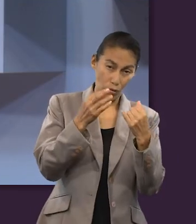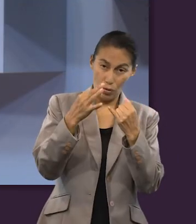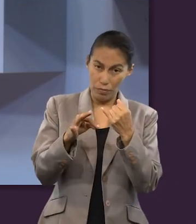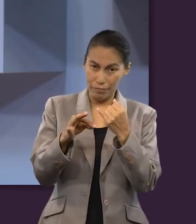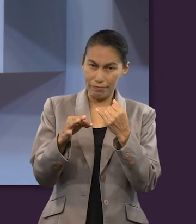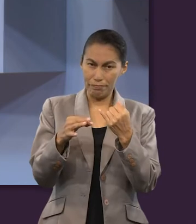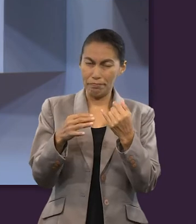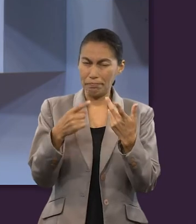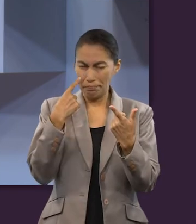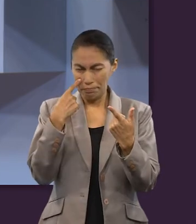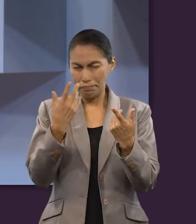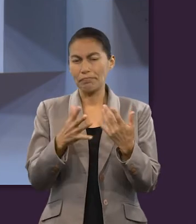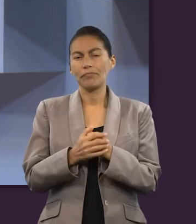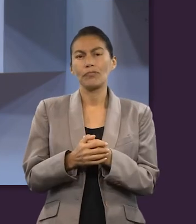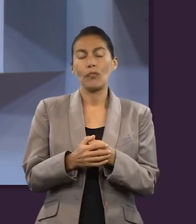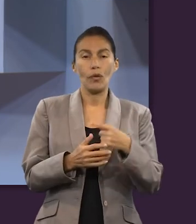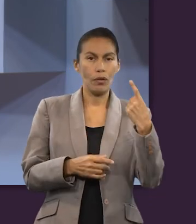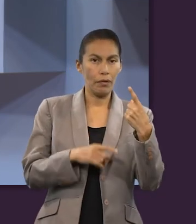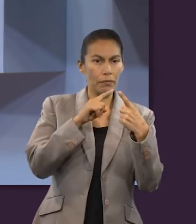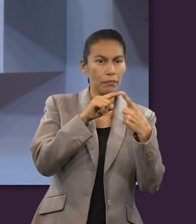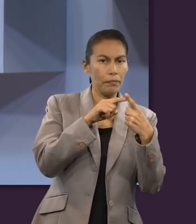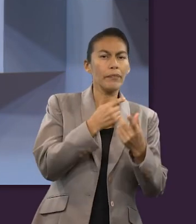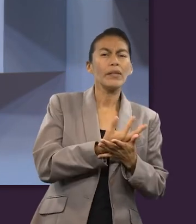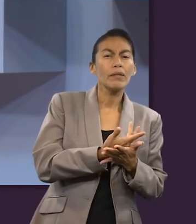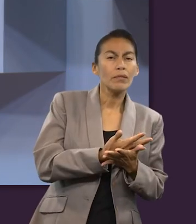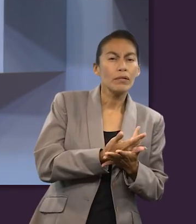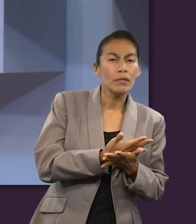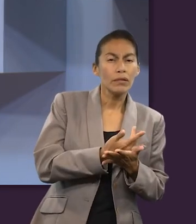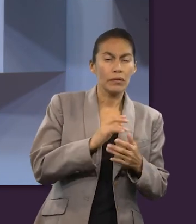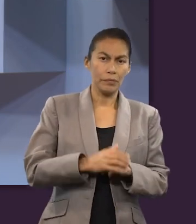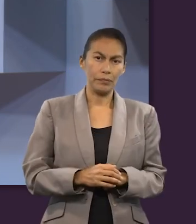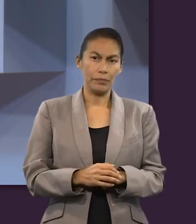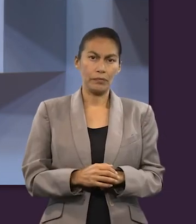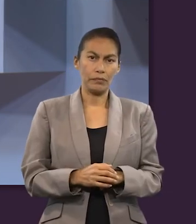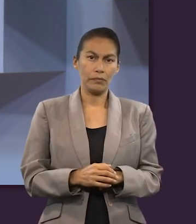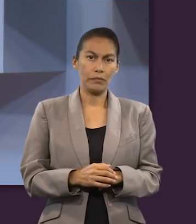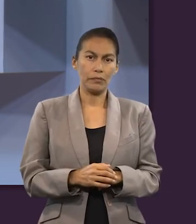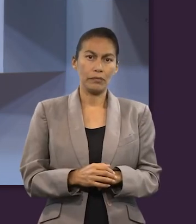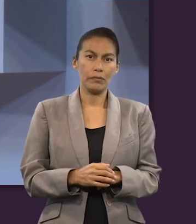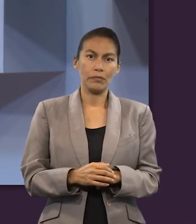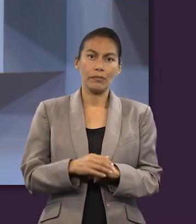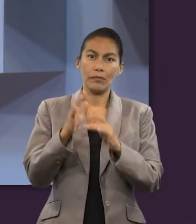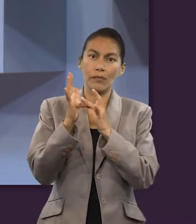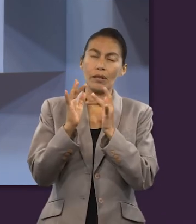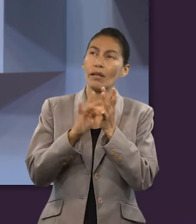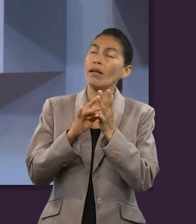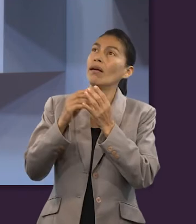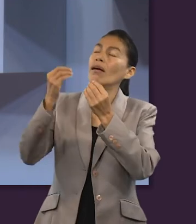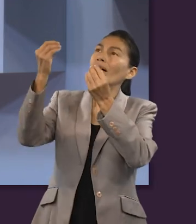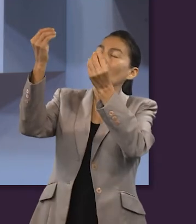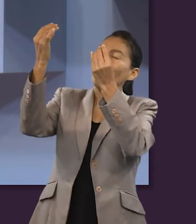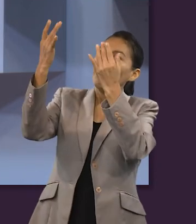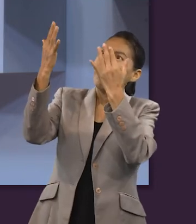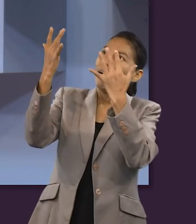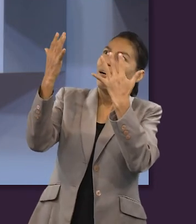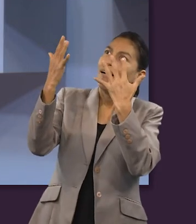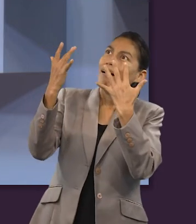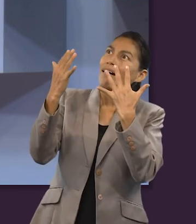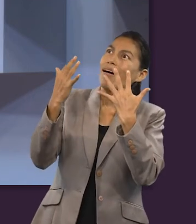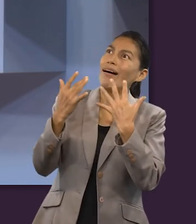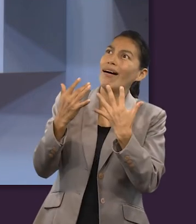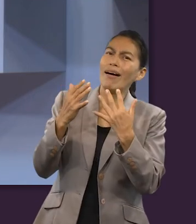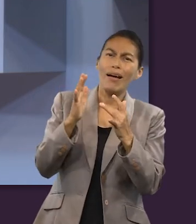preguntas. La primera tiene que ver con esperanza. ¿Por qué es que la muerte de Jesús